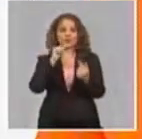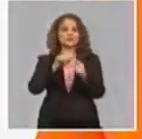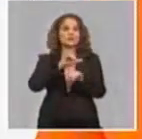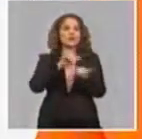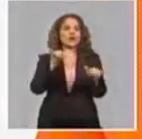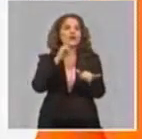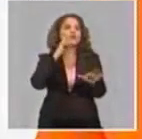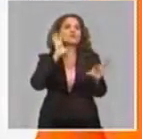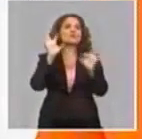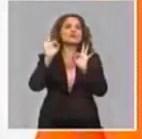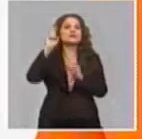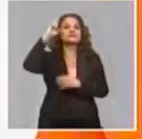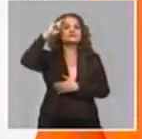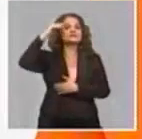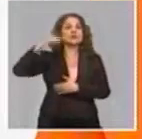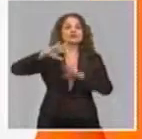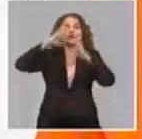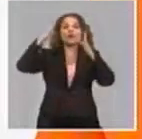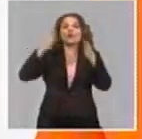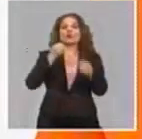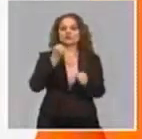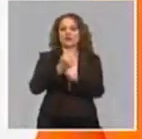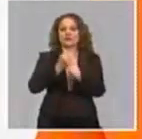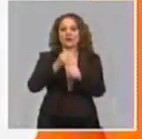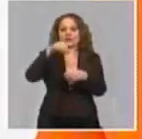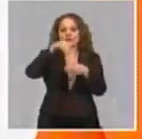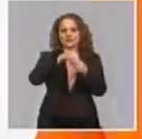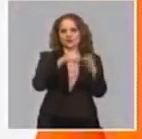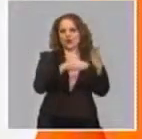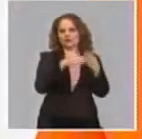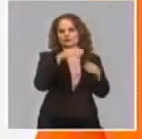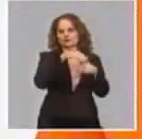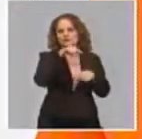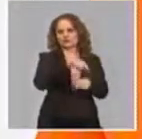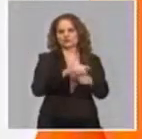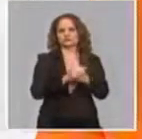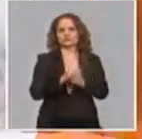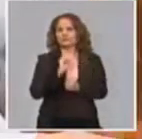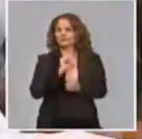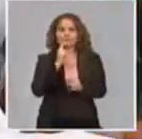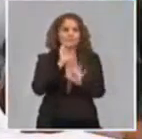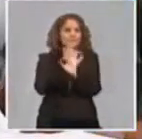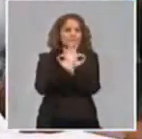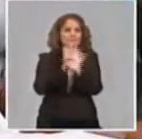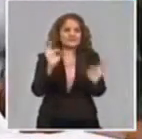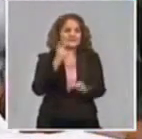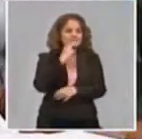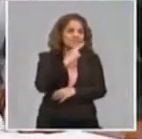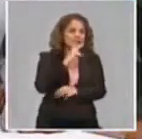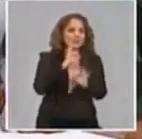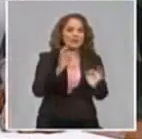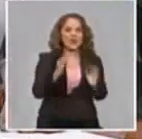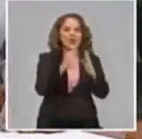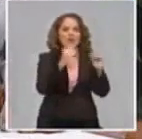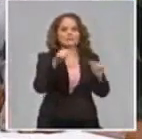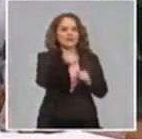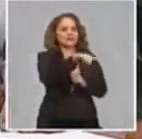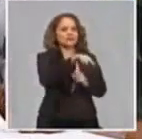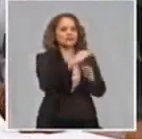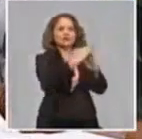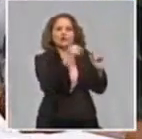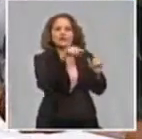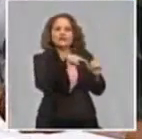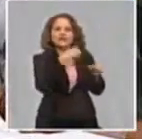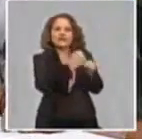pero prestando también una especial atención, podemos decir, a los campamentos de constructores. Esas son las tareas fundamentales,